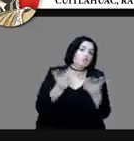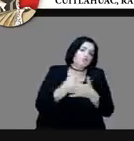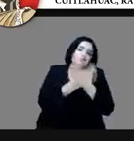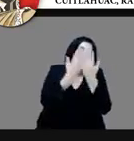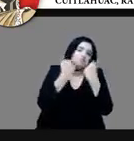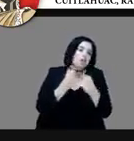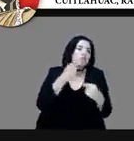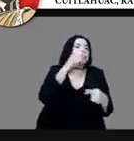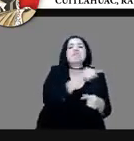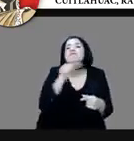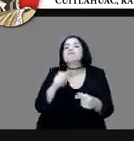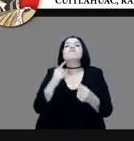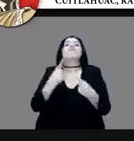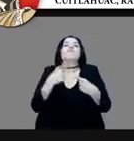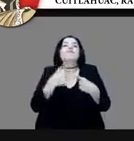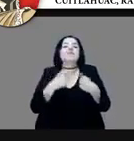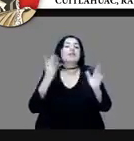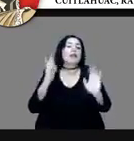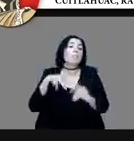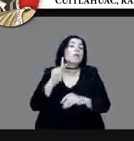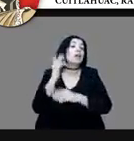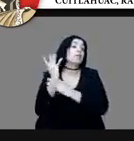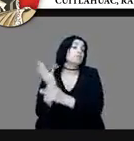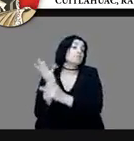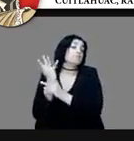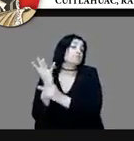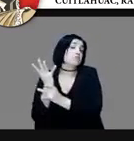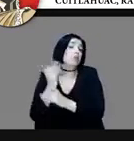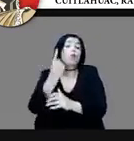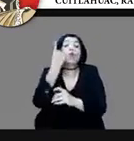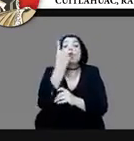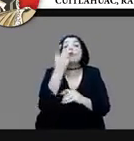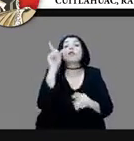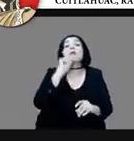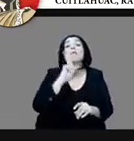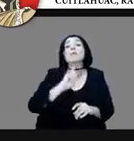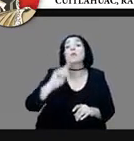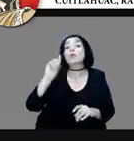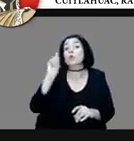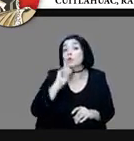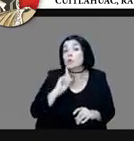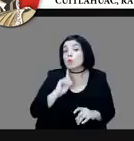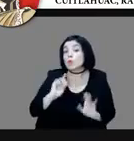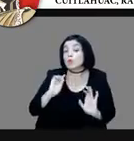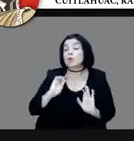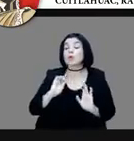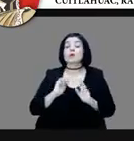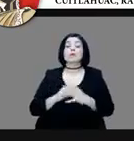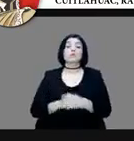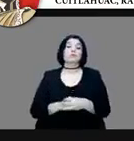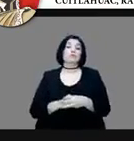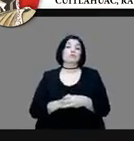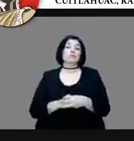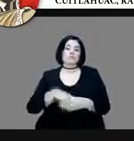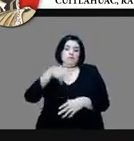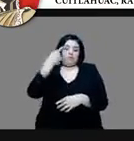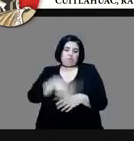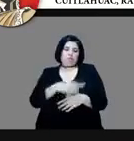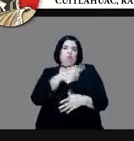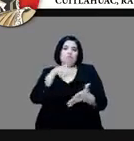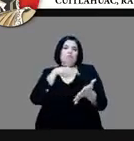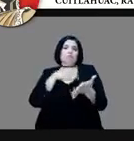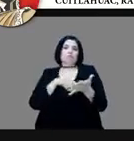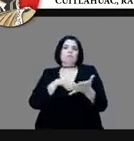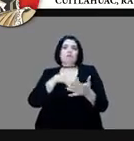hecho es que se dice que una mujer lugareña va a